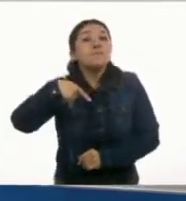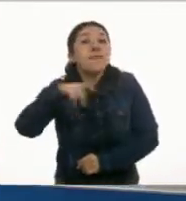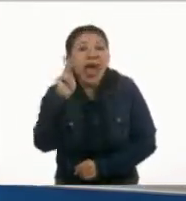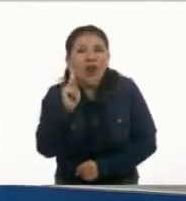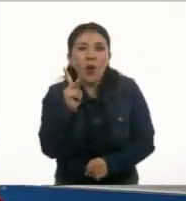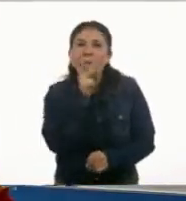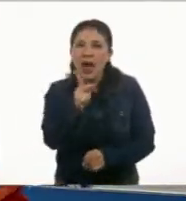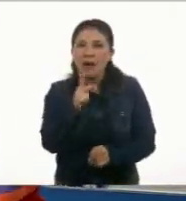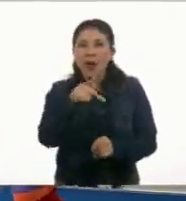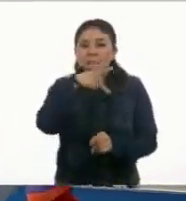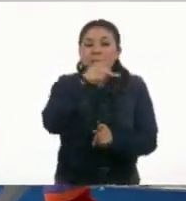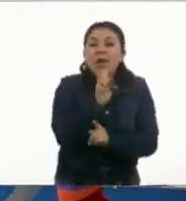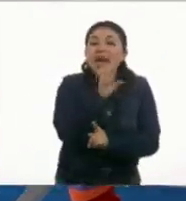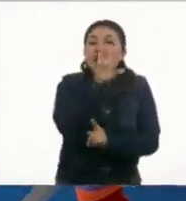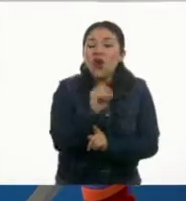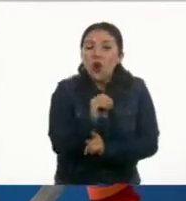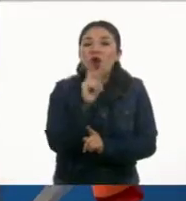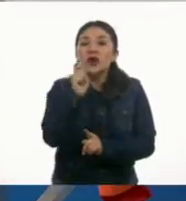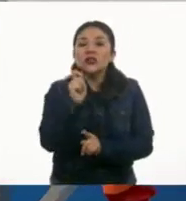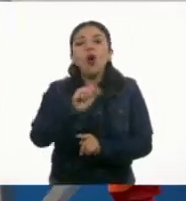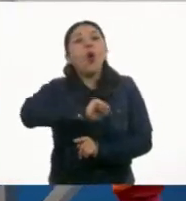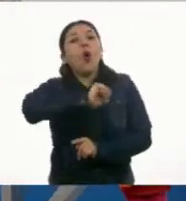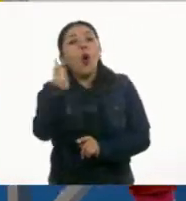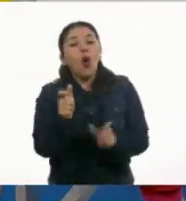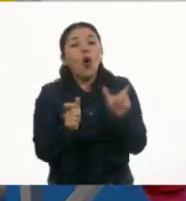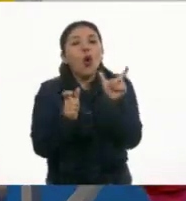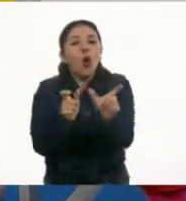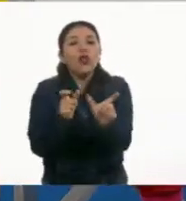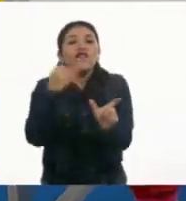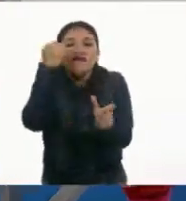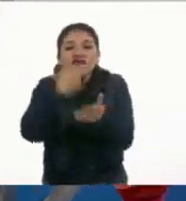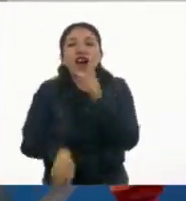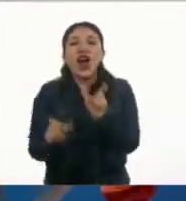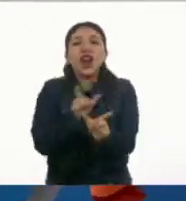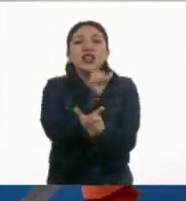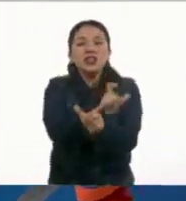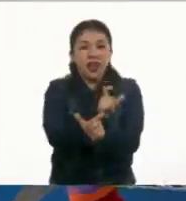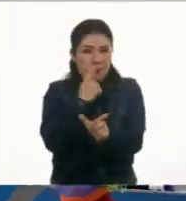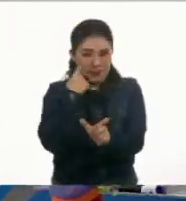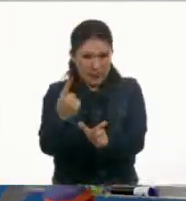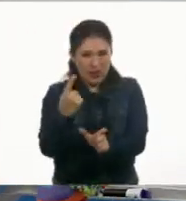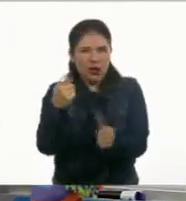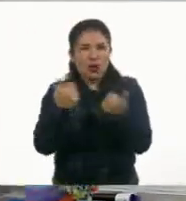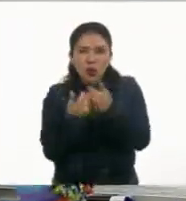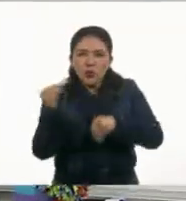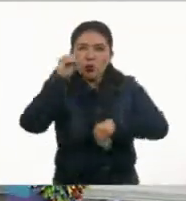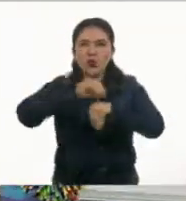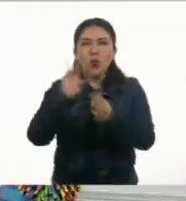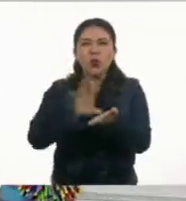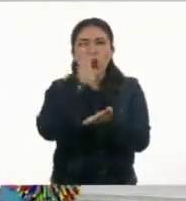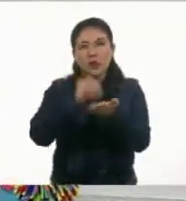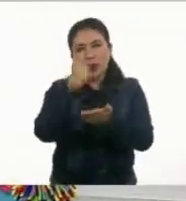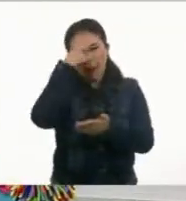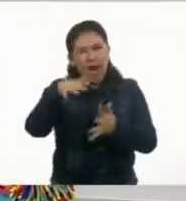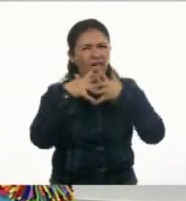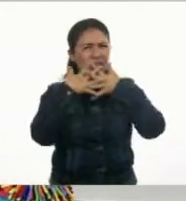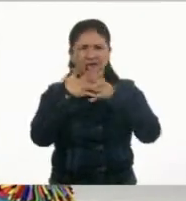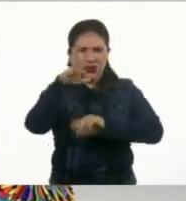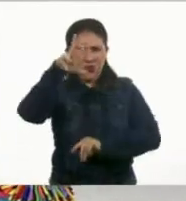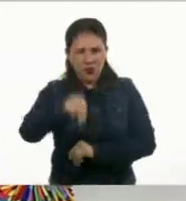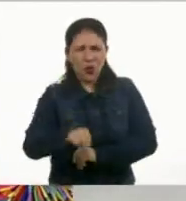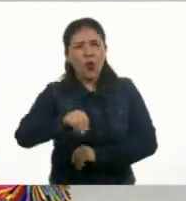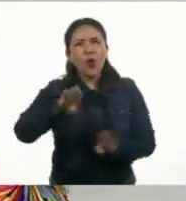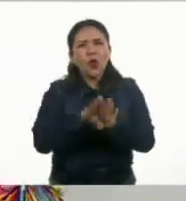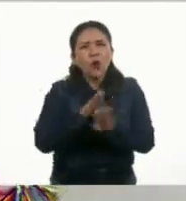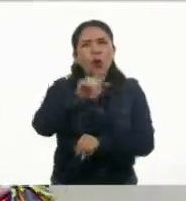oración que sucede a otra. Vamos a separarla, colocarla junto a la otra frase que complementamos para que no se nos revuelva con